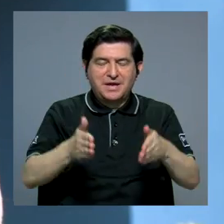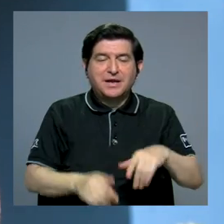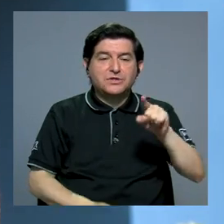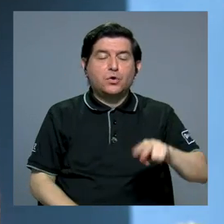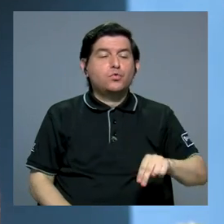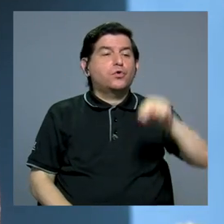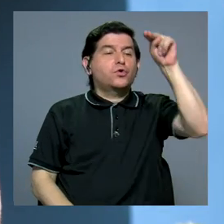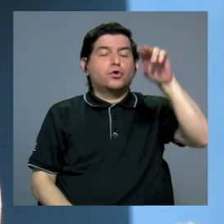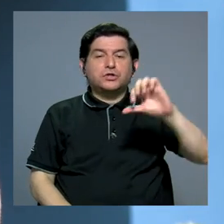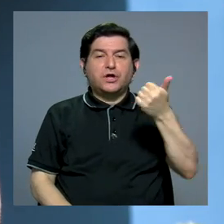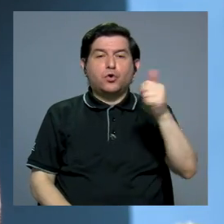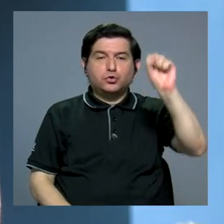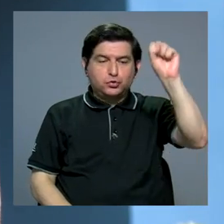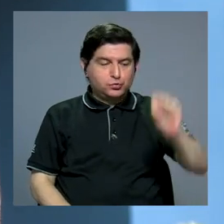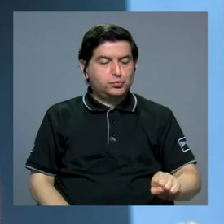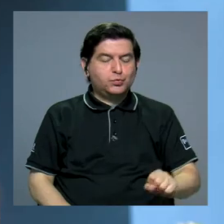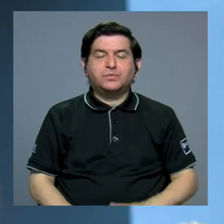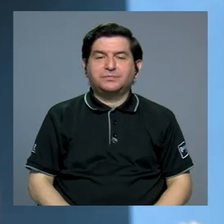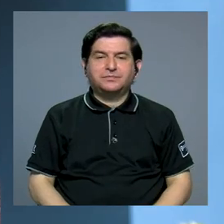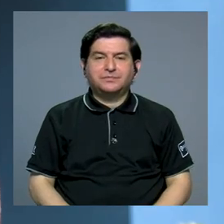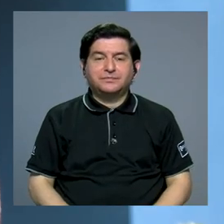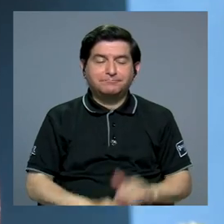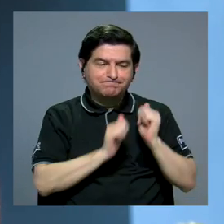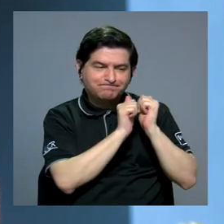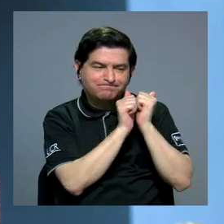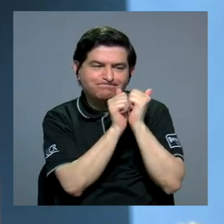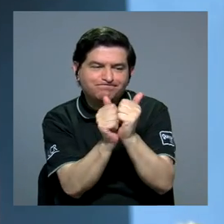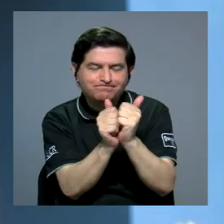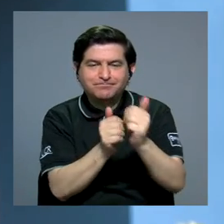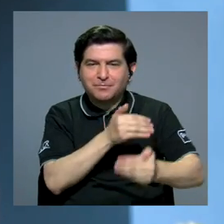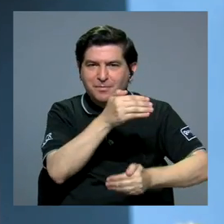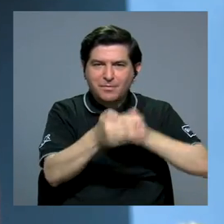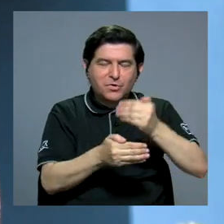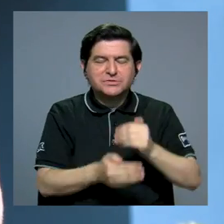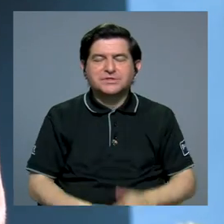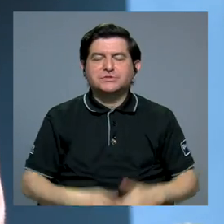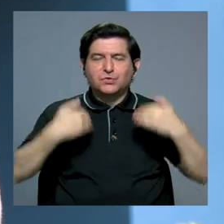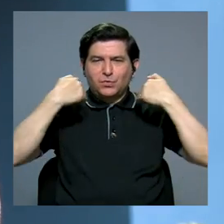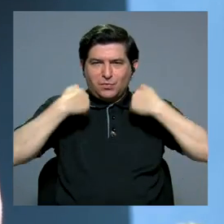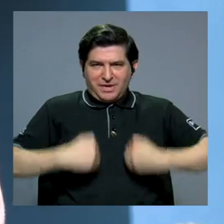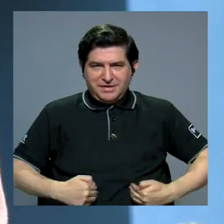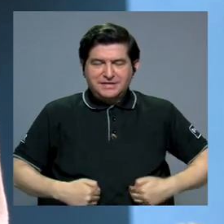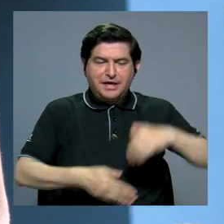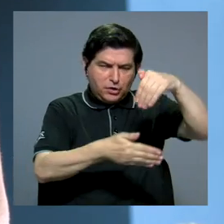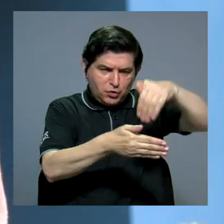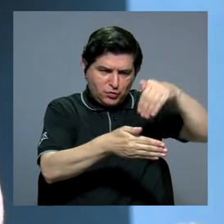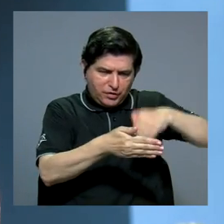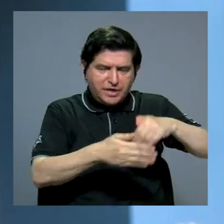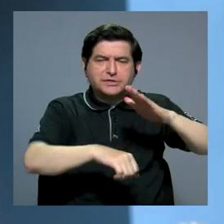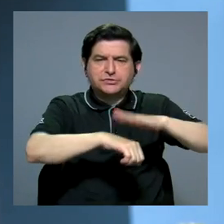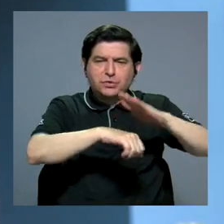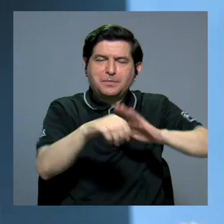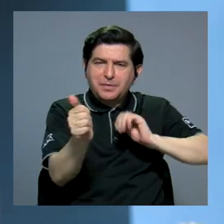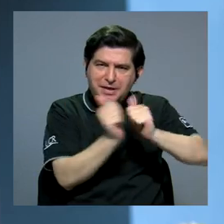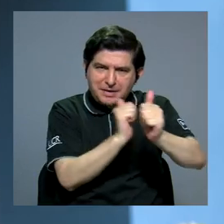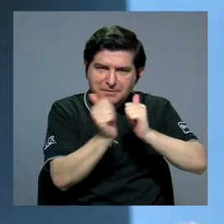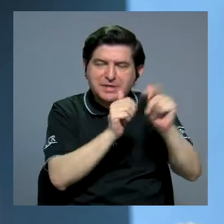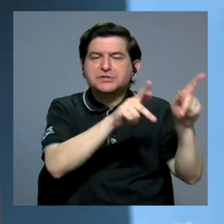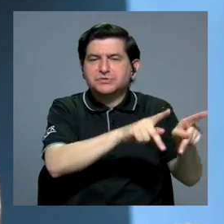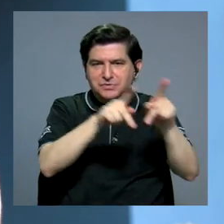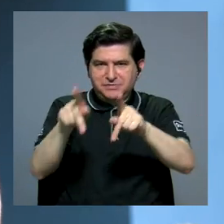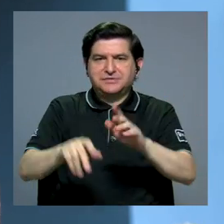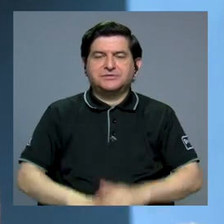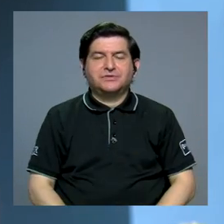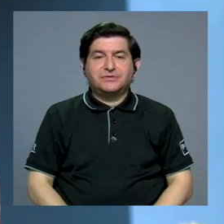uno en el norte y uno en el sur, en donde se daba acompañamiento humanitario, se registraba, se daba permiso de tránsito a estas